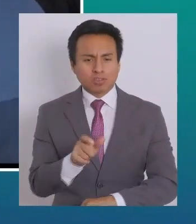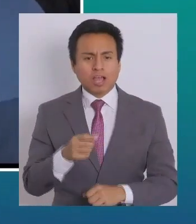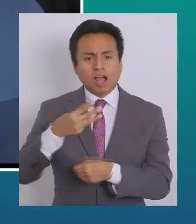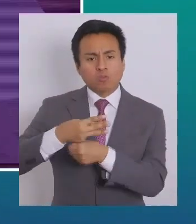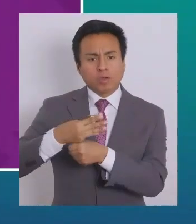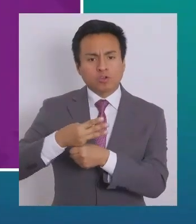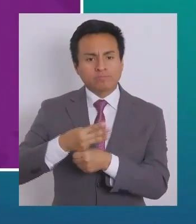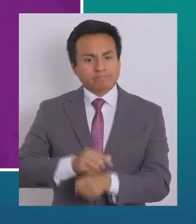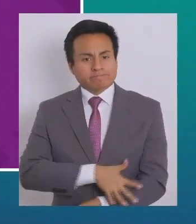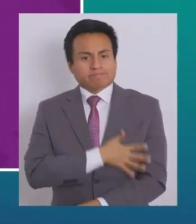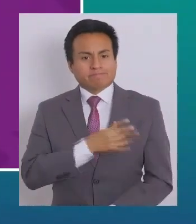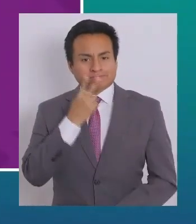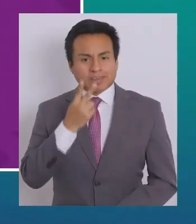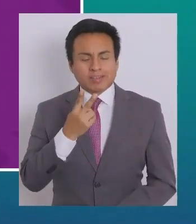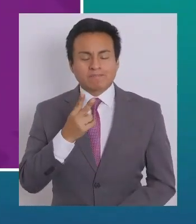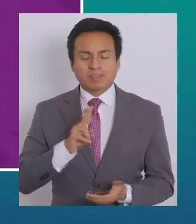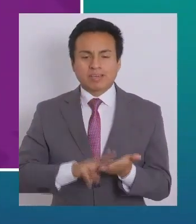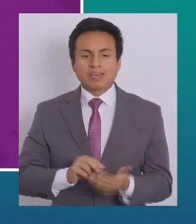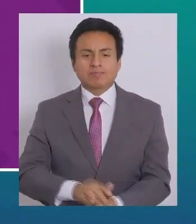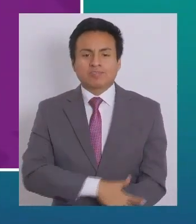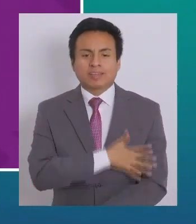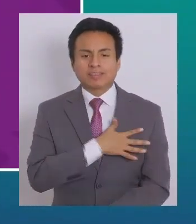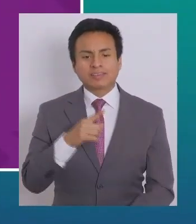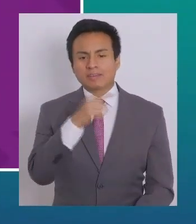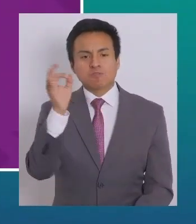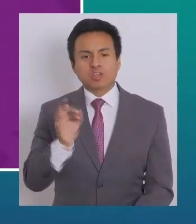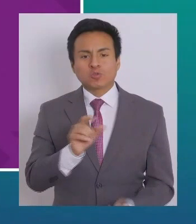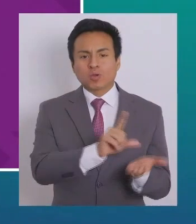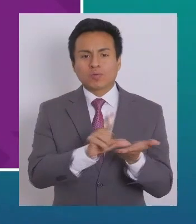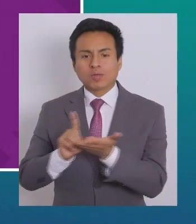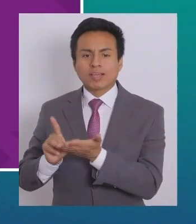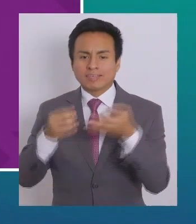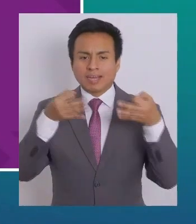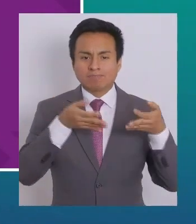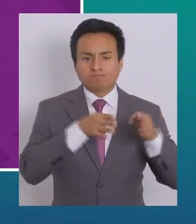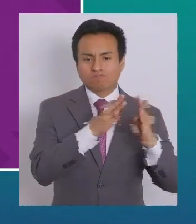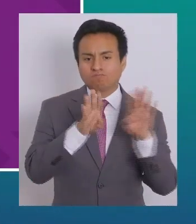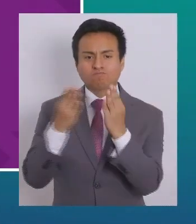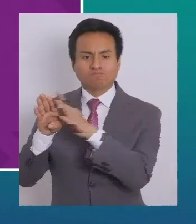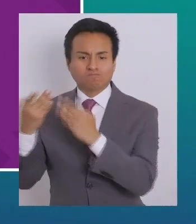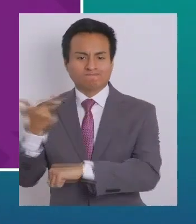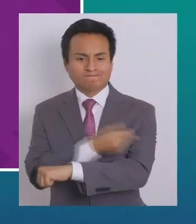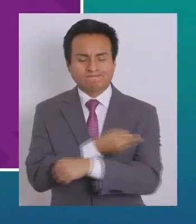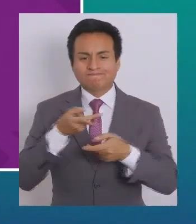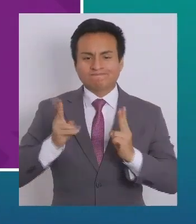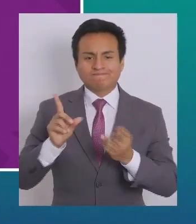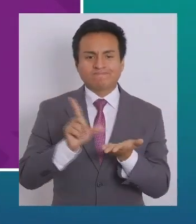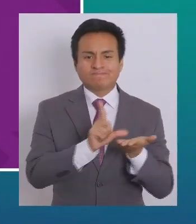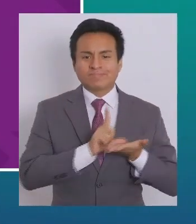adulto mayor. Es emocionante, en realidad fue muy emocionante. 100% de los locales de vacunación constituidos. Y además